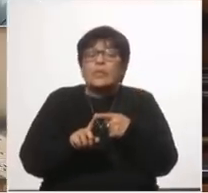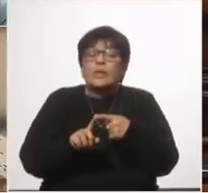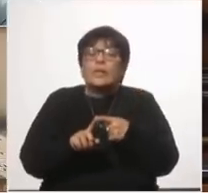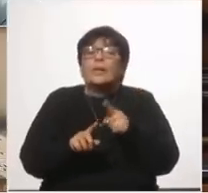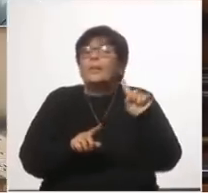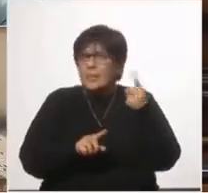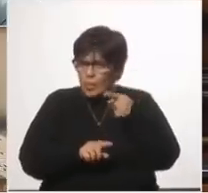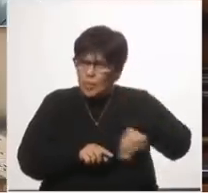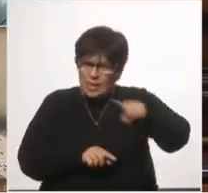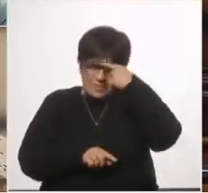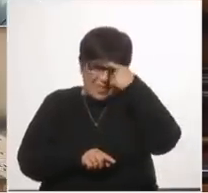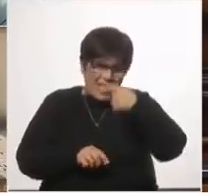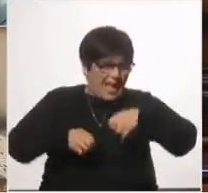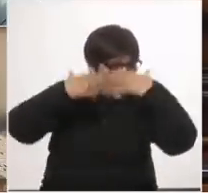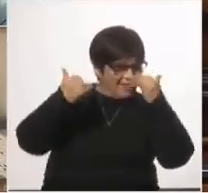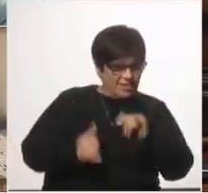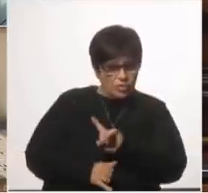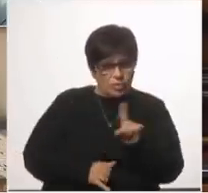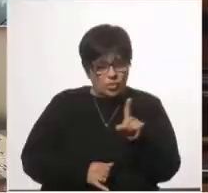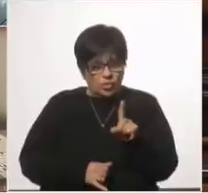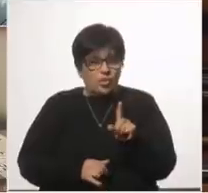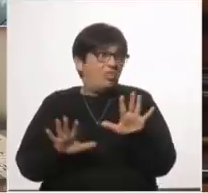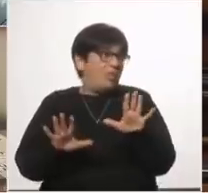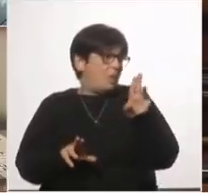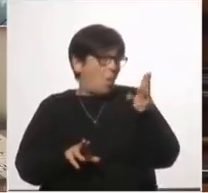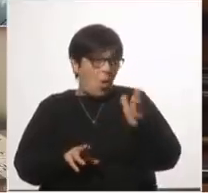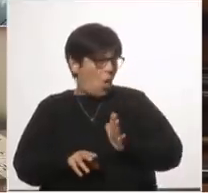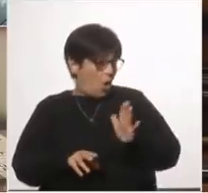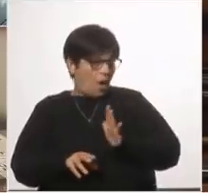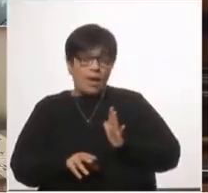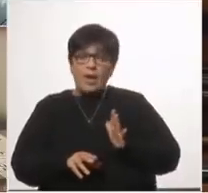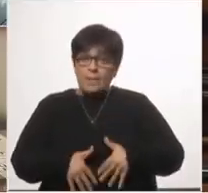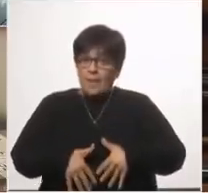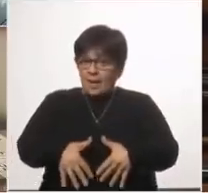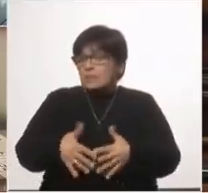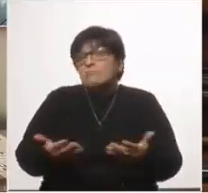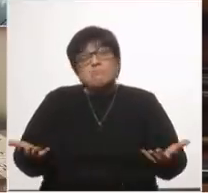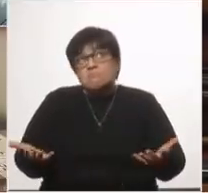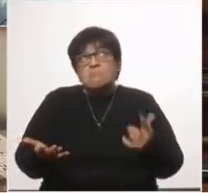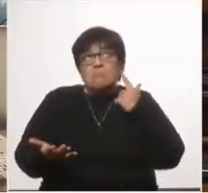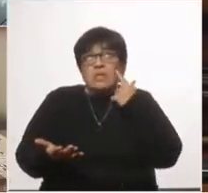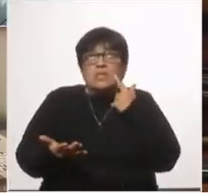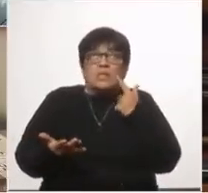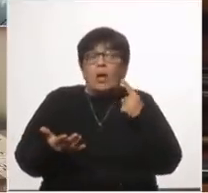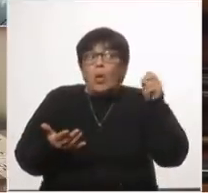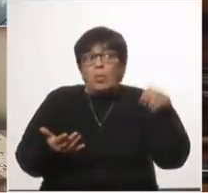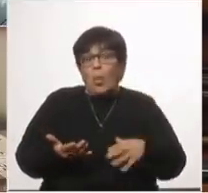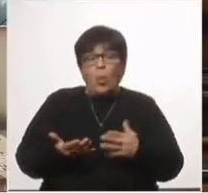saber si considera grave la situación porque quizás 10 muertes maternas puedan ser consideradas parte del resultado